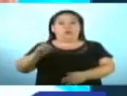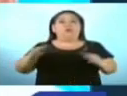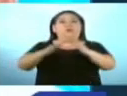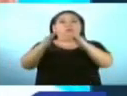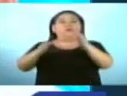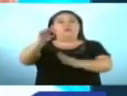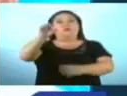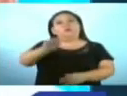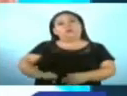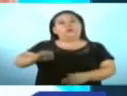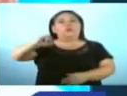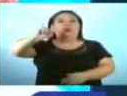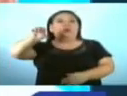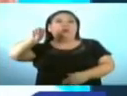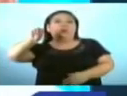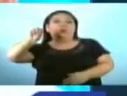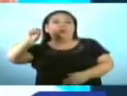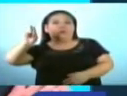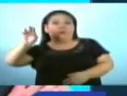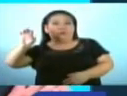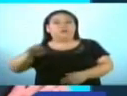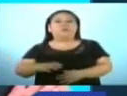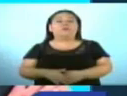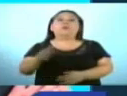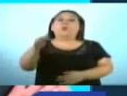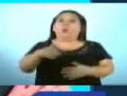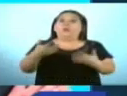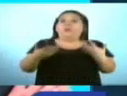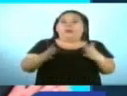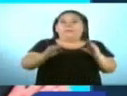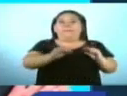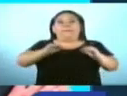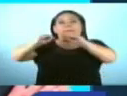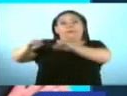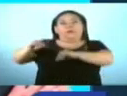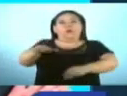En Santa Ana Este, Carolina Escobar, también de ese mismo partido.